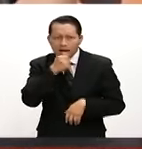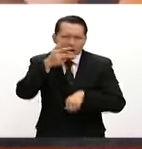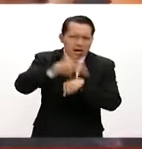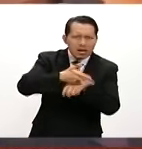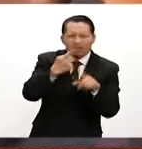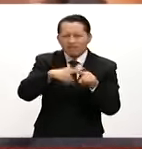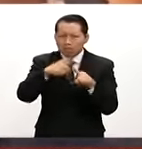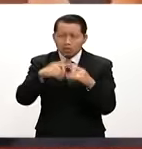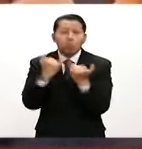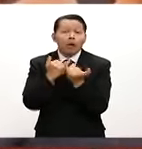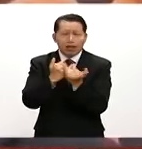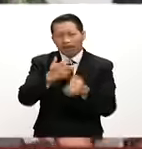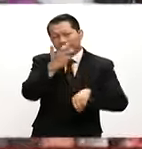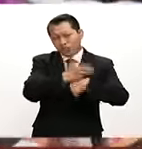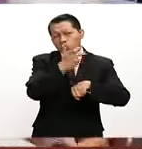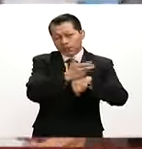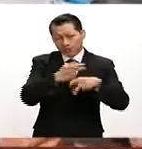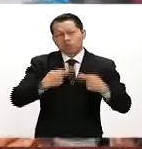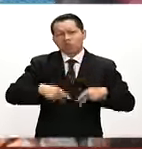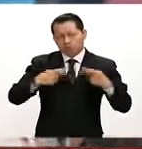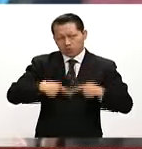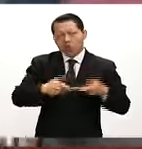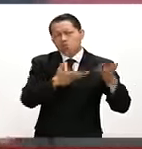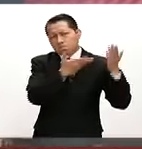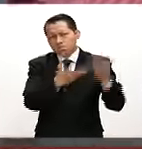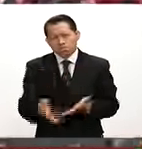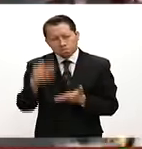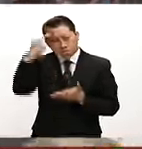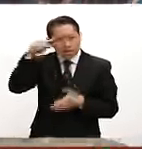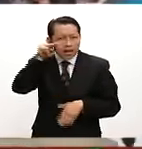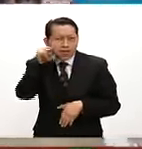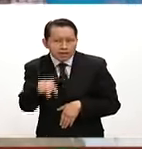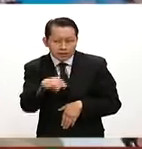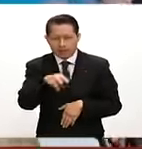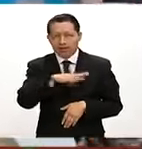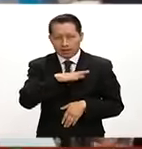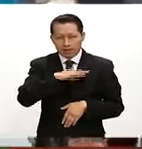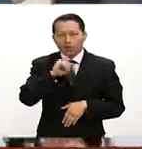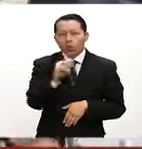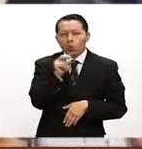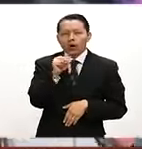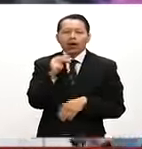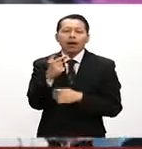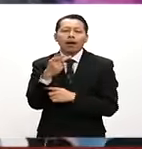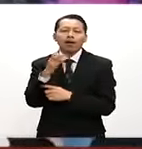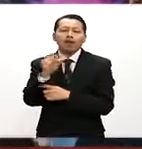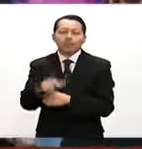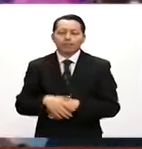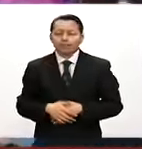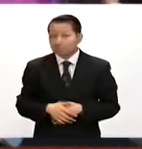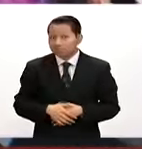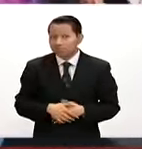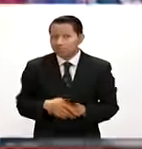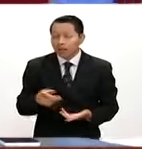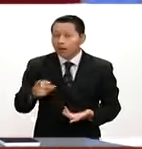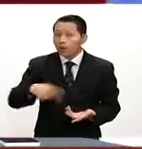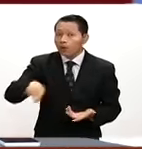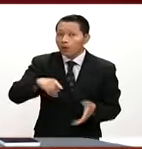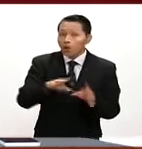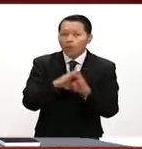diversos lugares de Estados Unidos simplemente a ver el homenaje al vivo de Ciudad Juárez. Para ustedes, en una cuestión